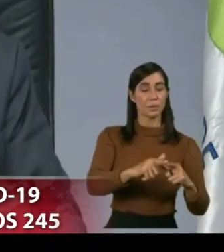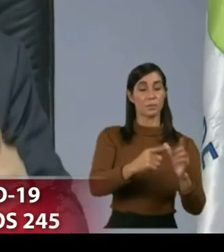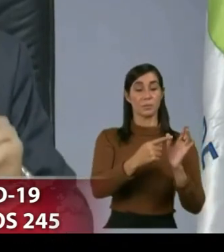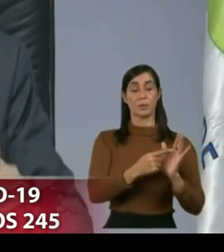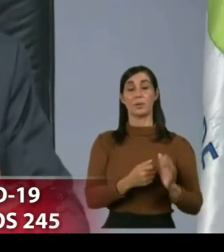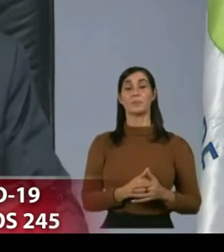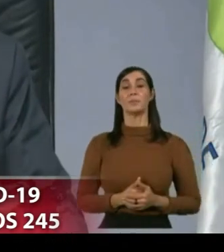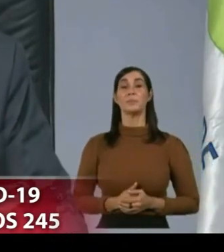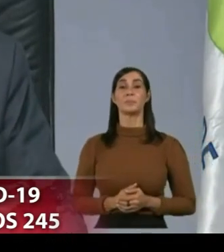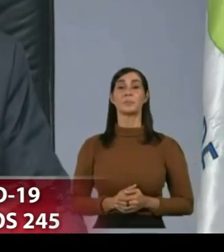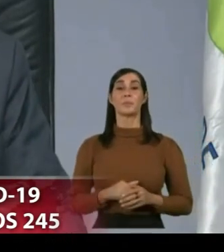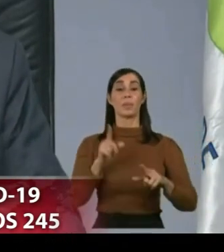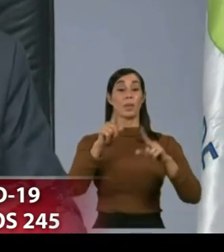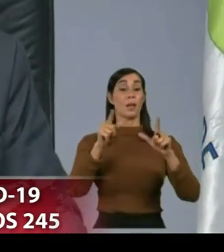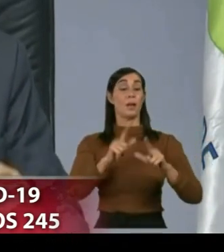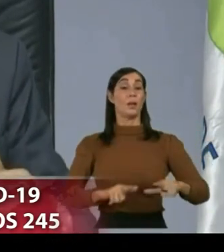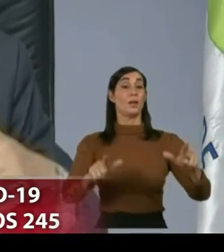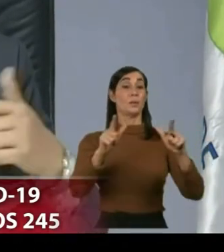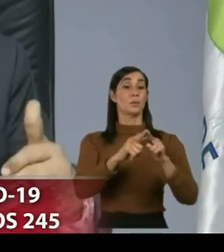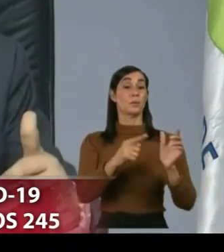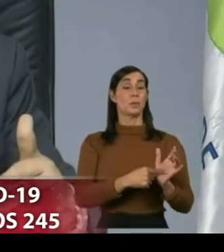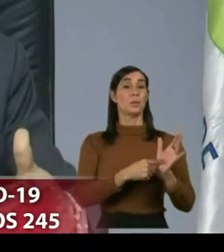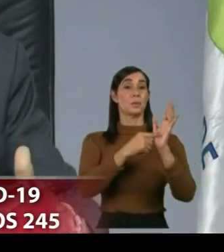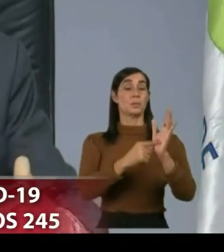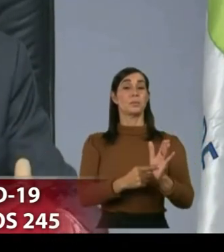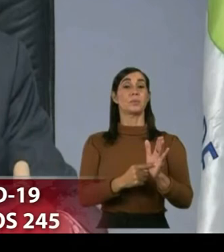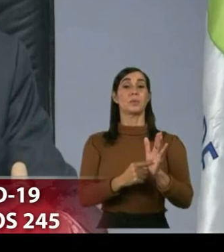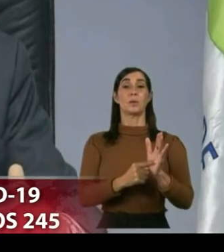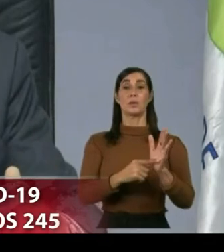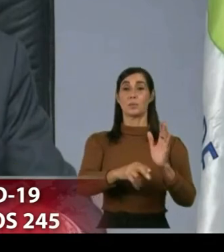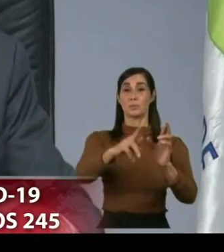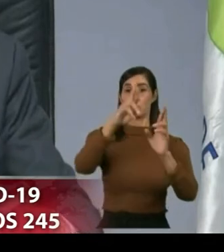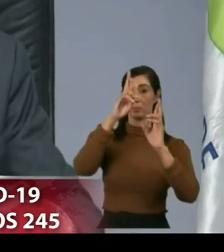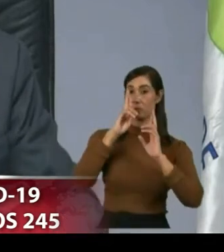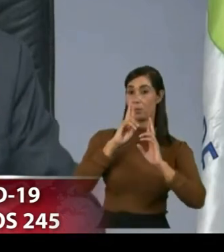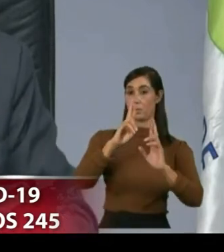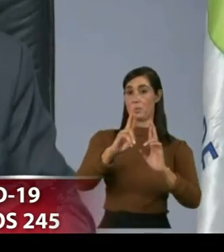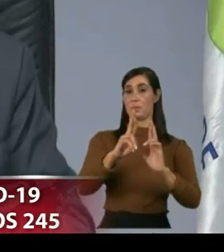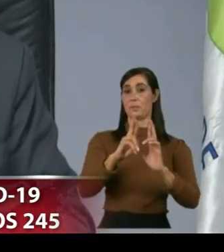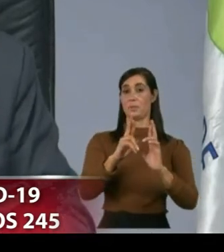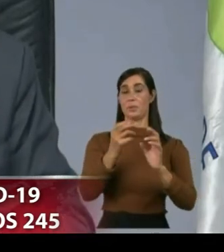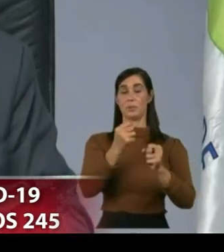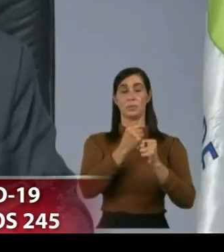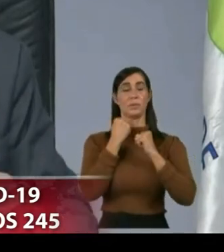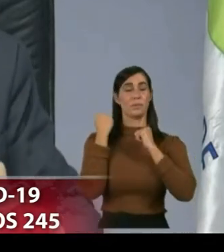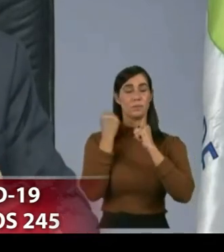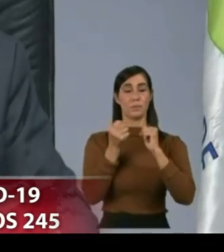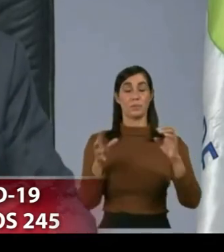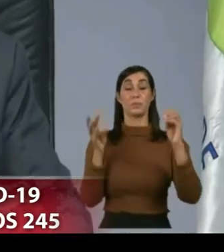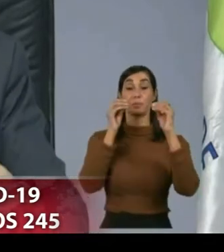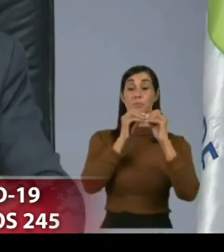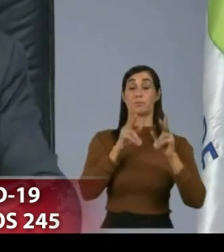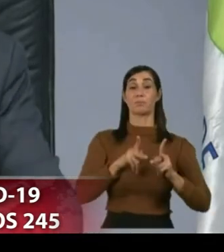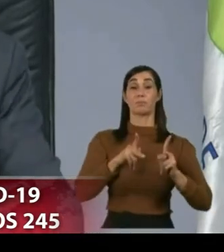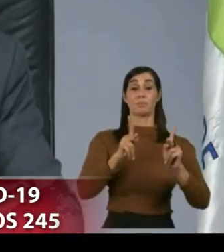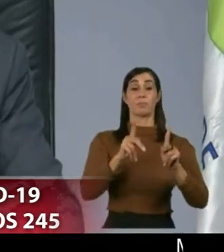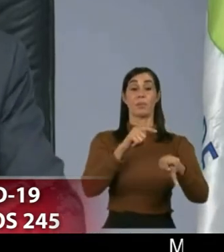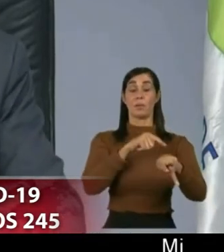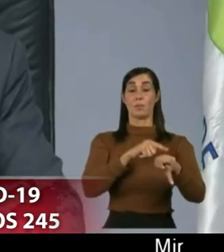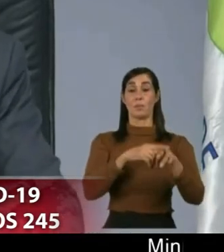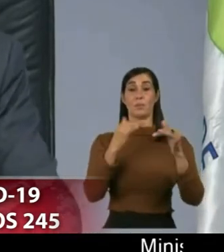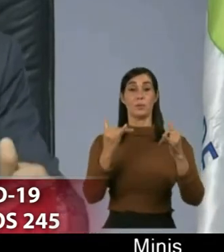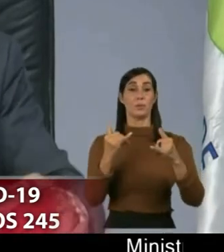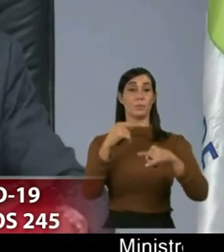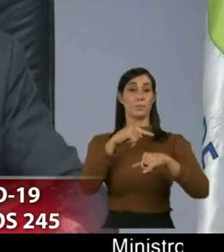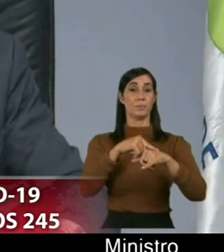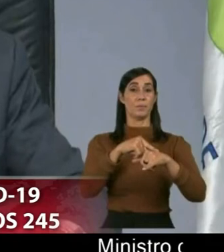demostrado en muchas oportunidades una gran capacidad de resistencia para sumarse a causas como la que está